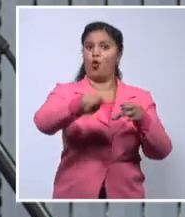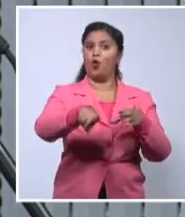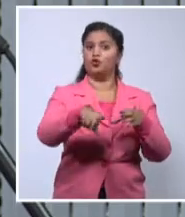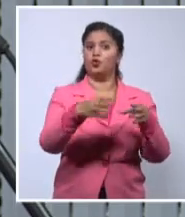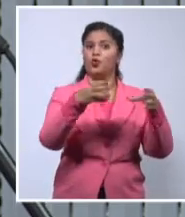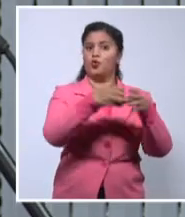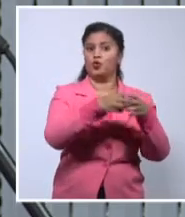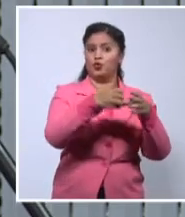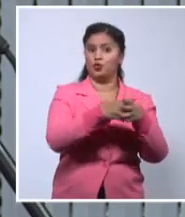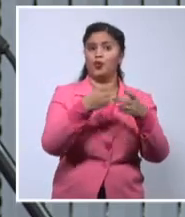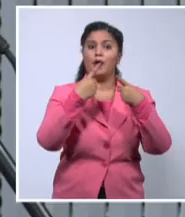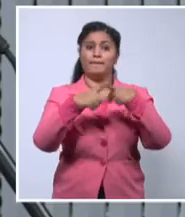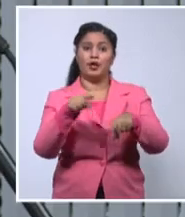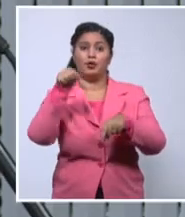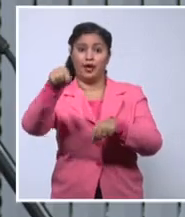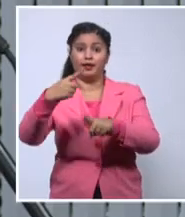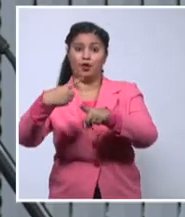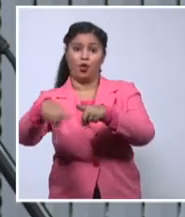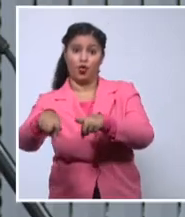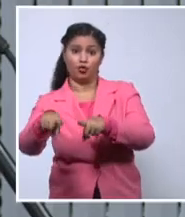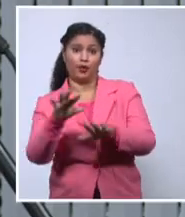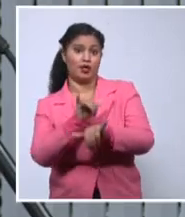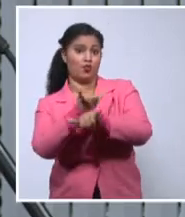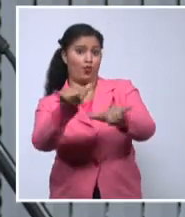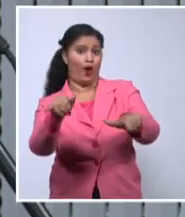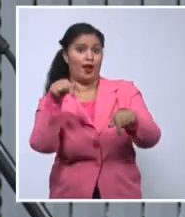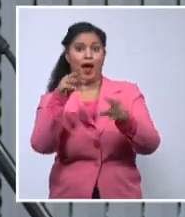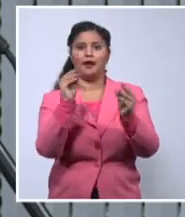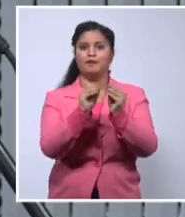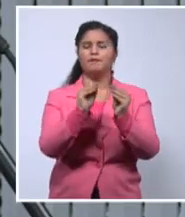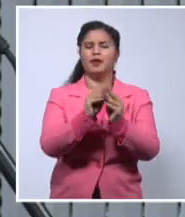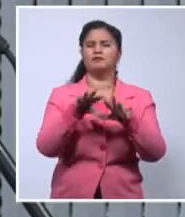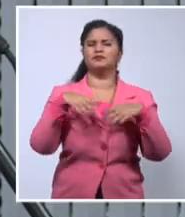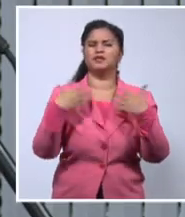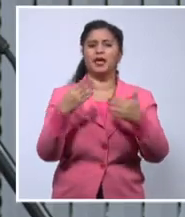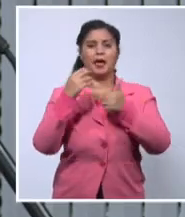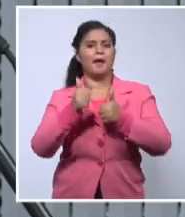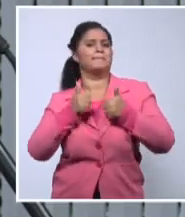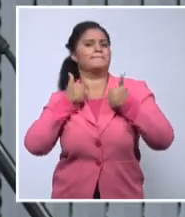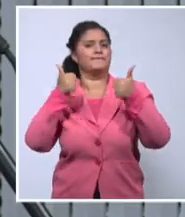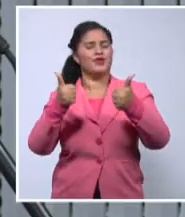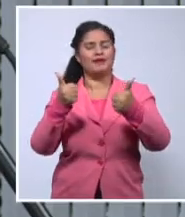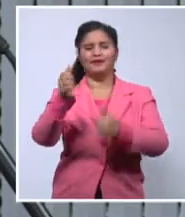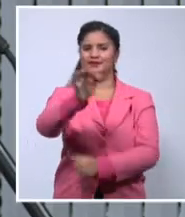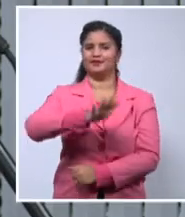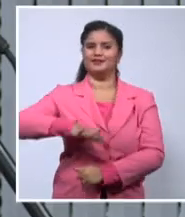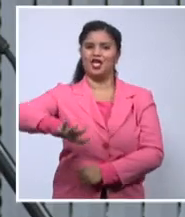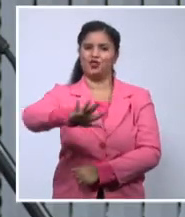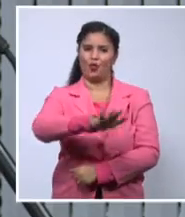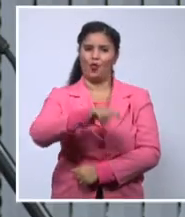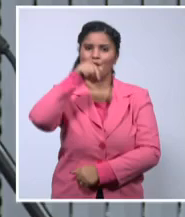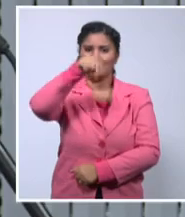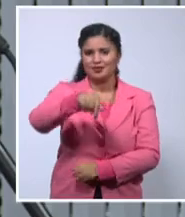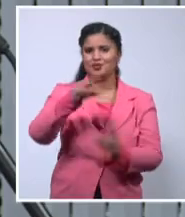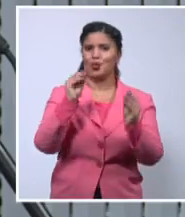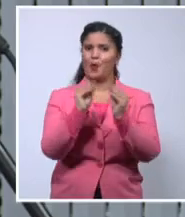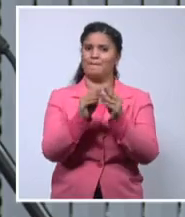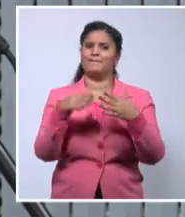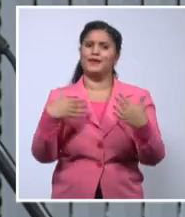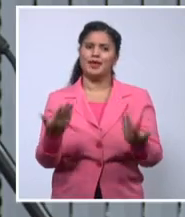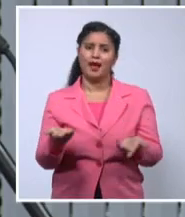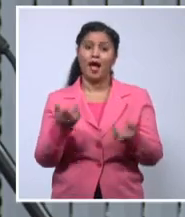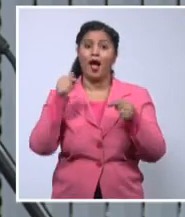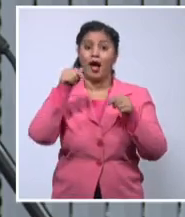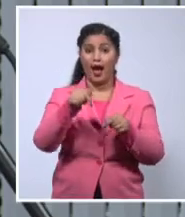ser también de otro lado y pensar en el que el bien social, tú puedes estar pensando también en que la salud tiene que ser